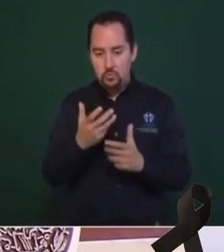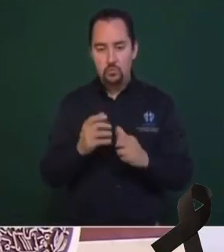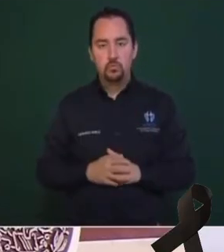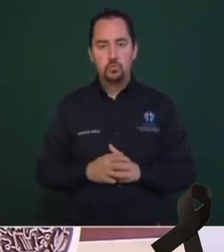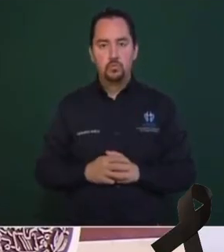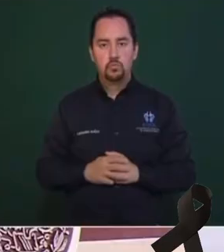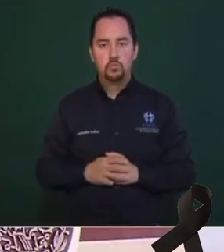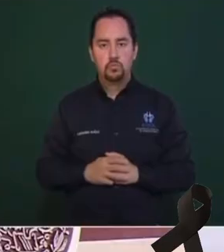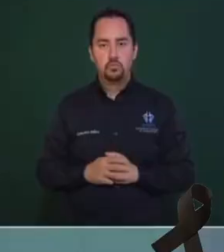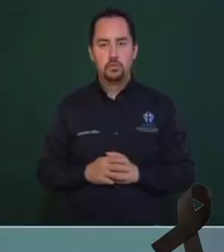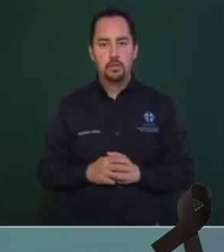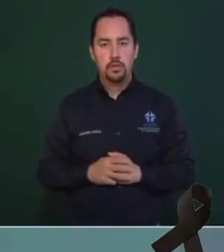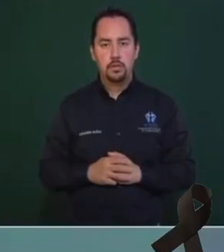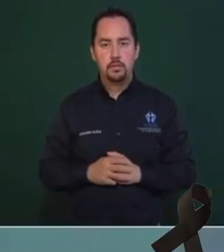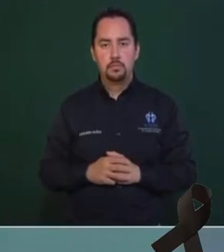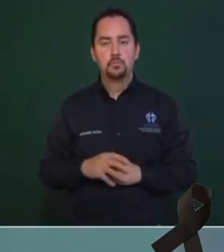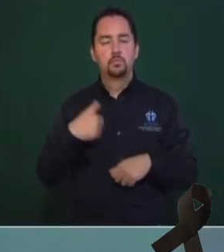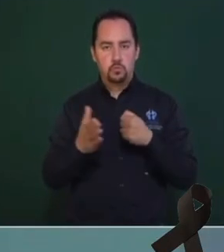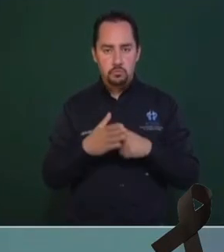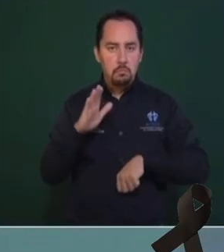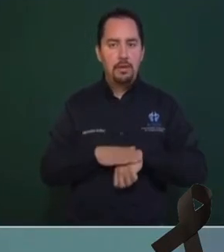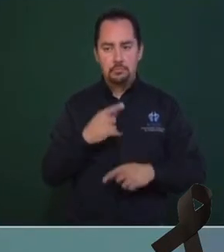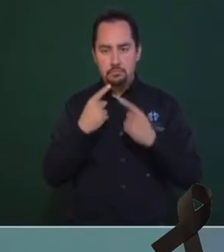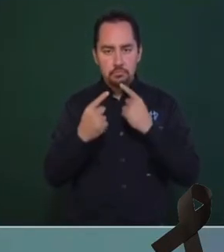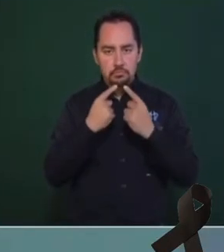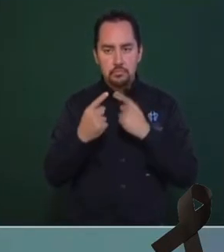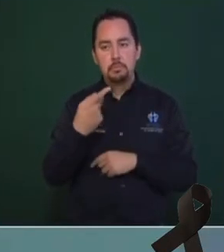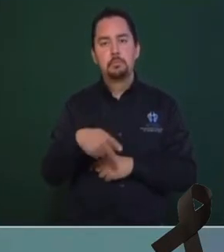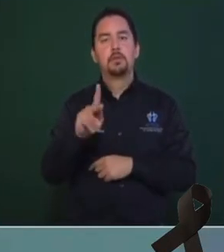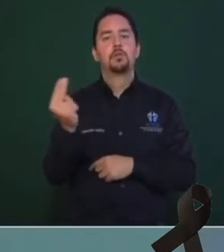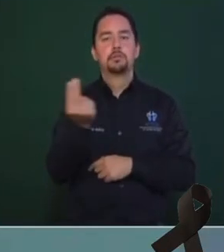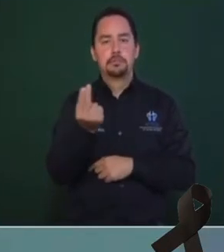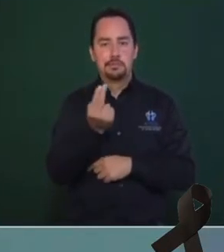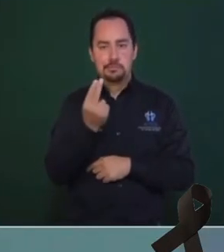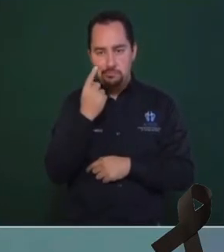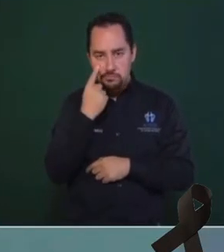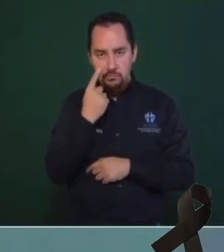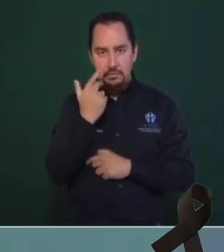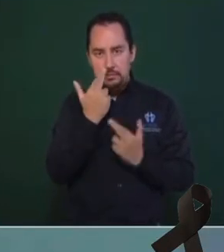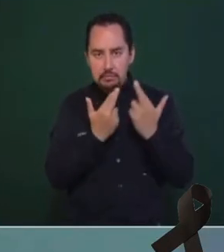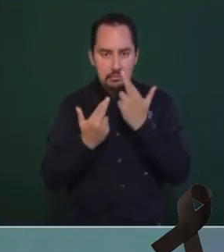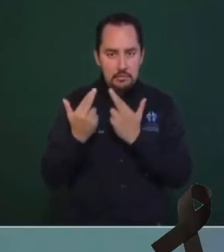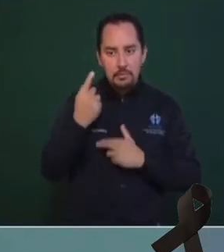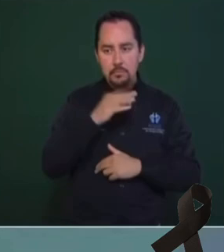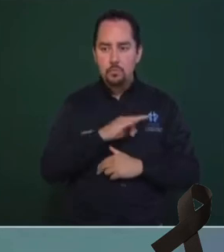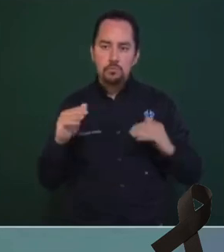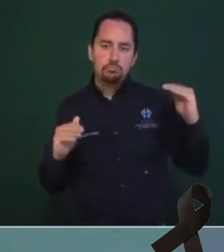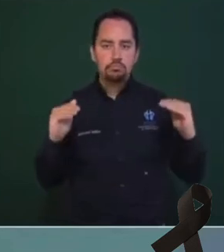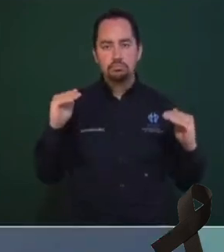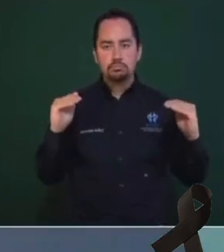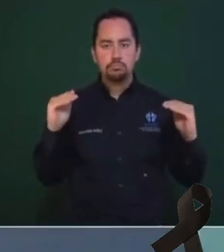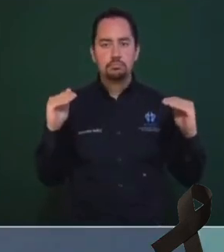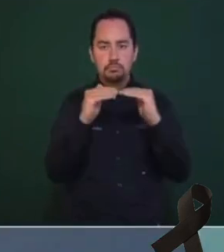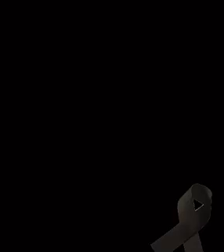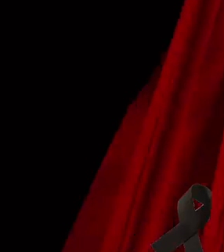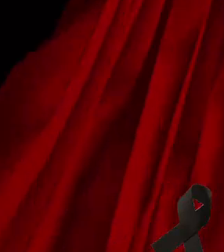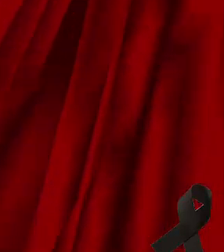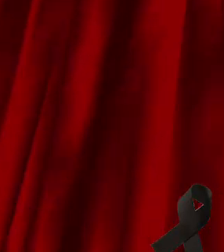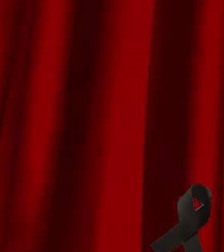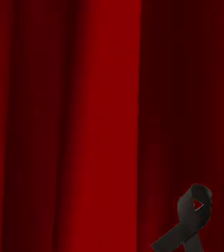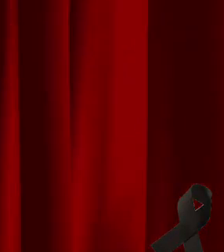se va a continuar con el diálogo, pero que tiene que haber una revisión para buscar los equilibrios. Se los planteé con mucha claridad.